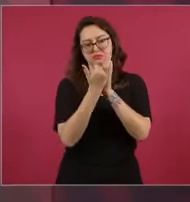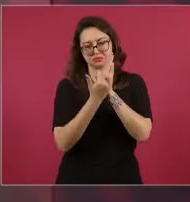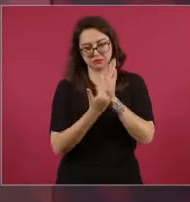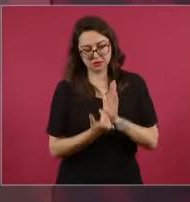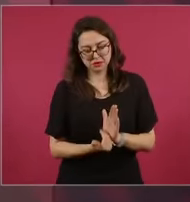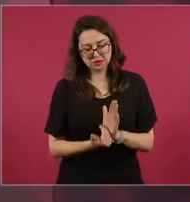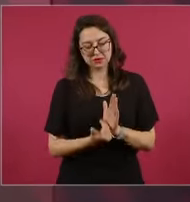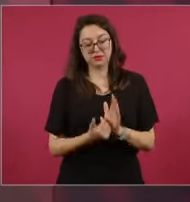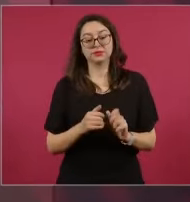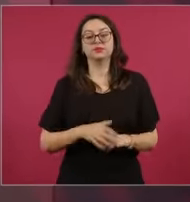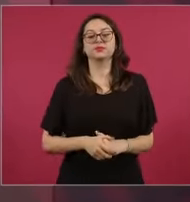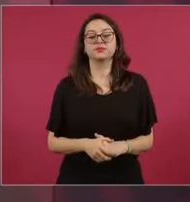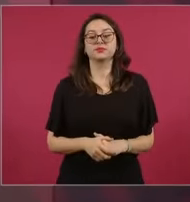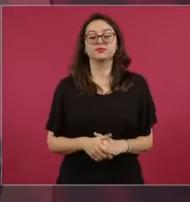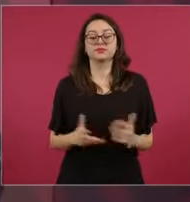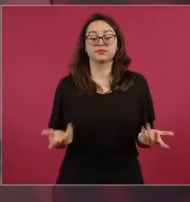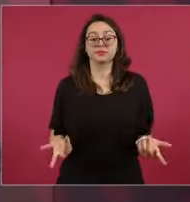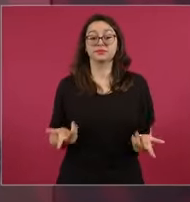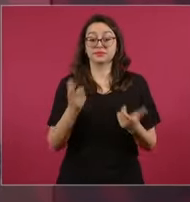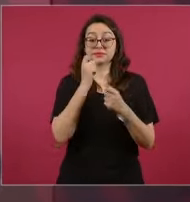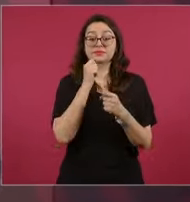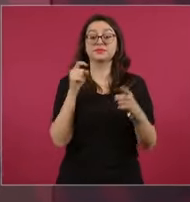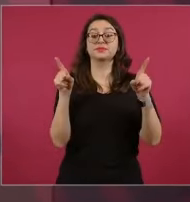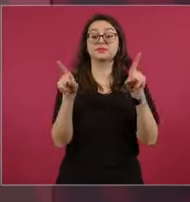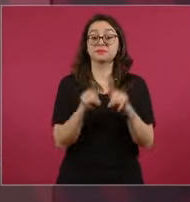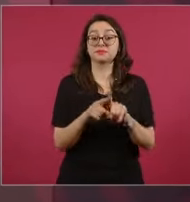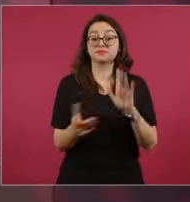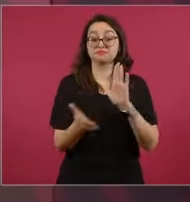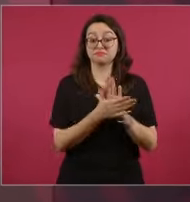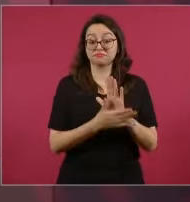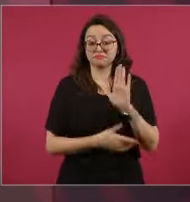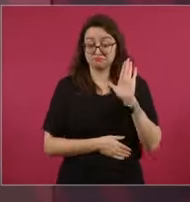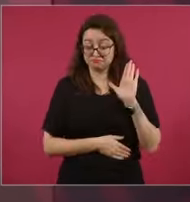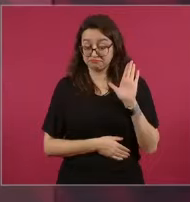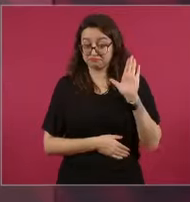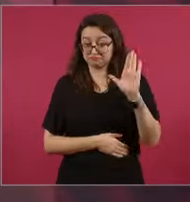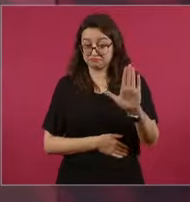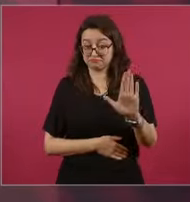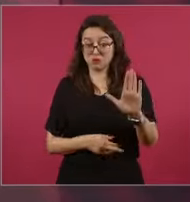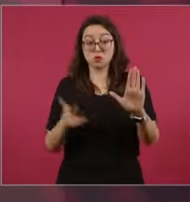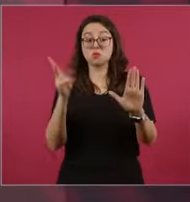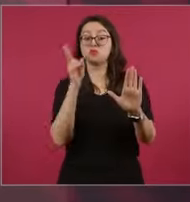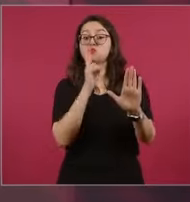y quedó demostrado de que era una gran mentira